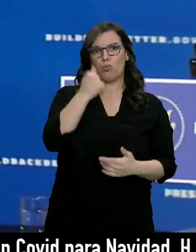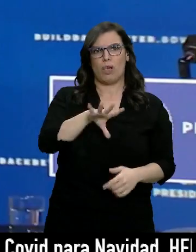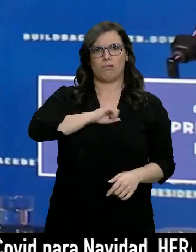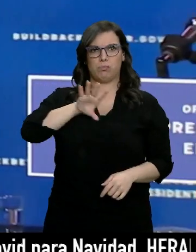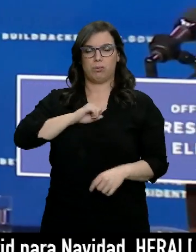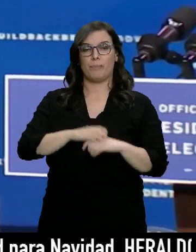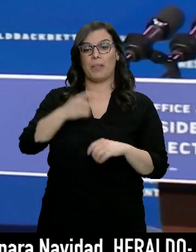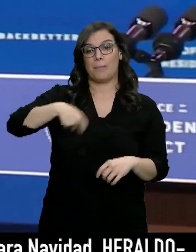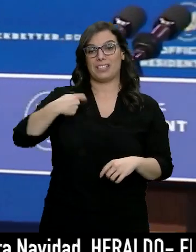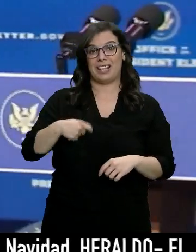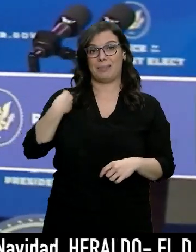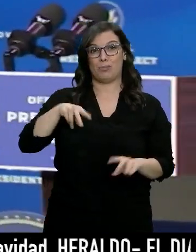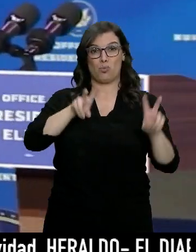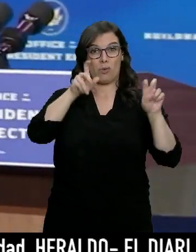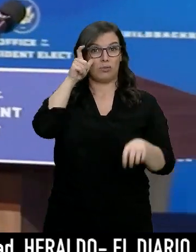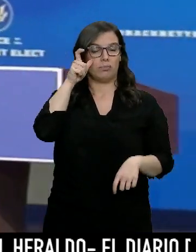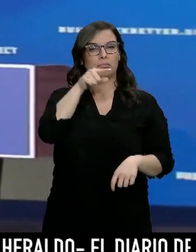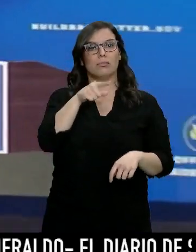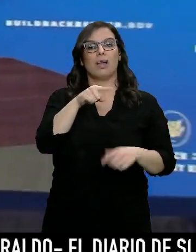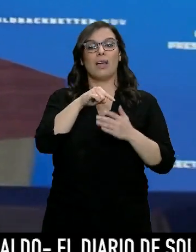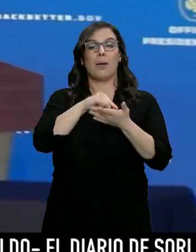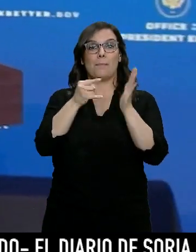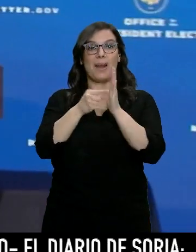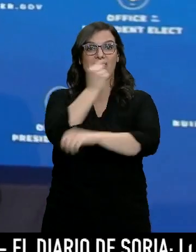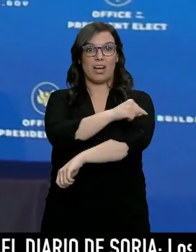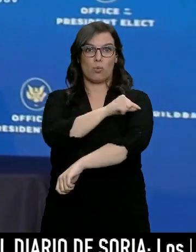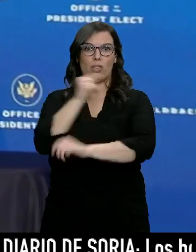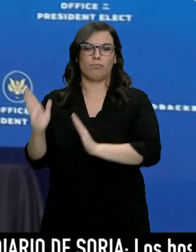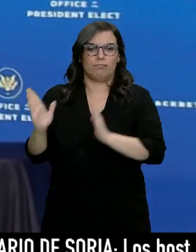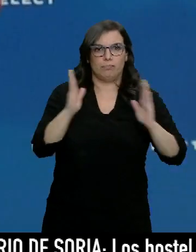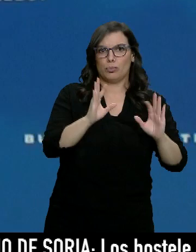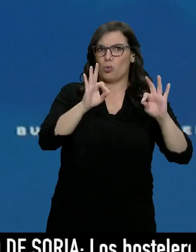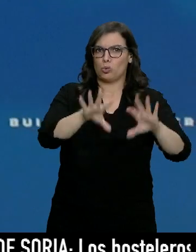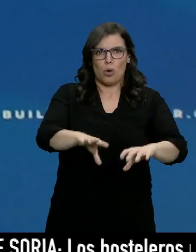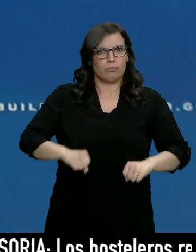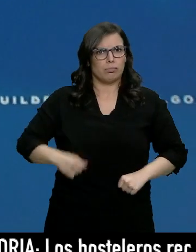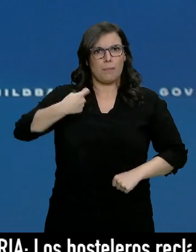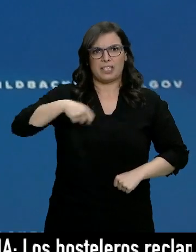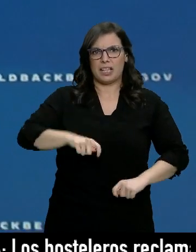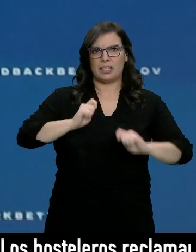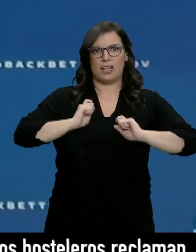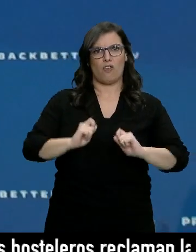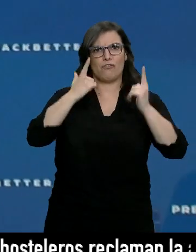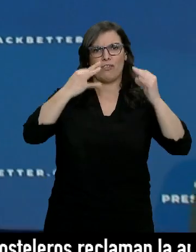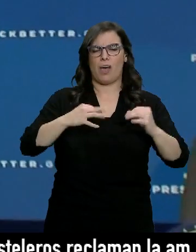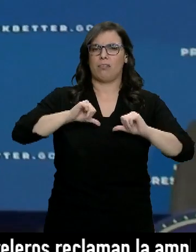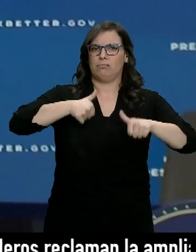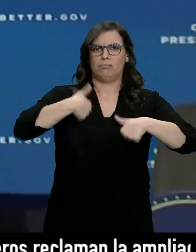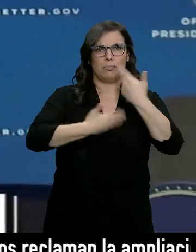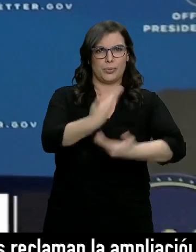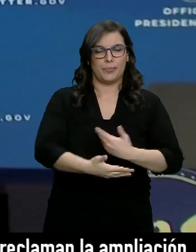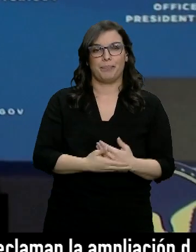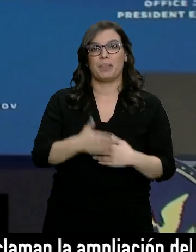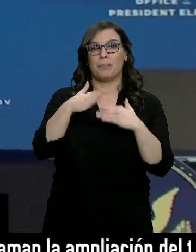El presidente electo, Joe Biden, ha avanzado sus planes de vacunación en cuanto ocupe la Casa Blanca. Al menos 100 millones de